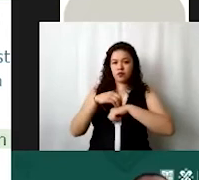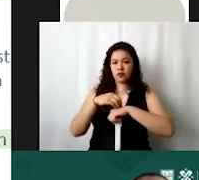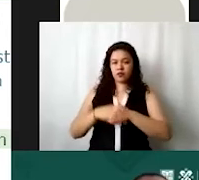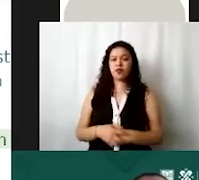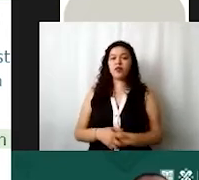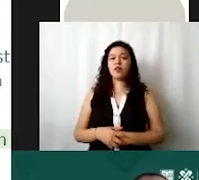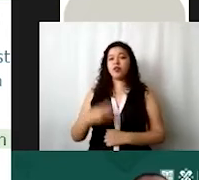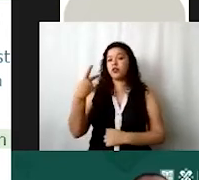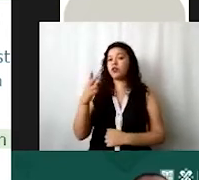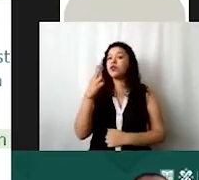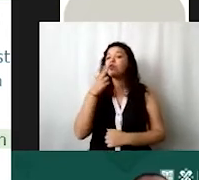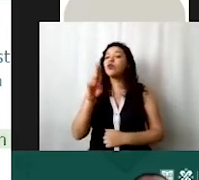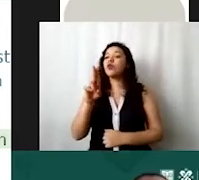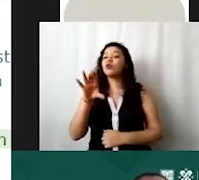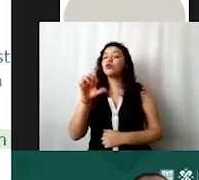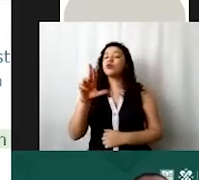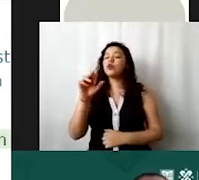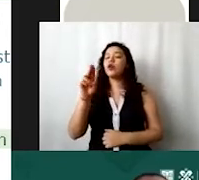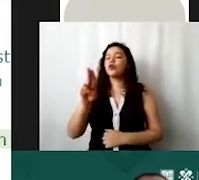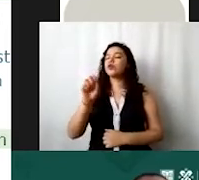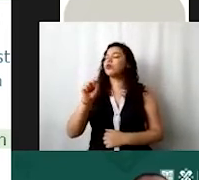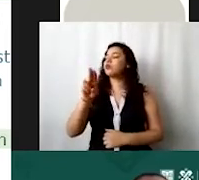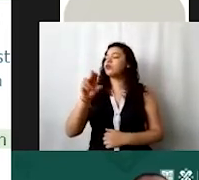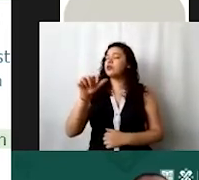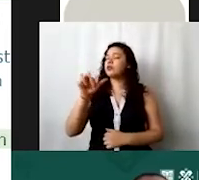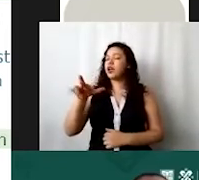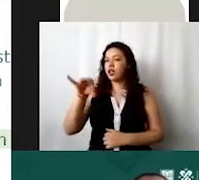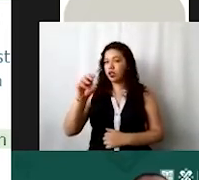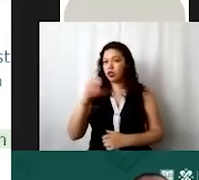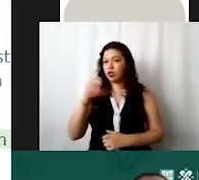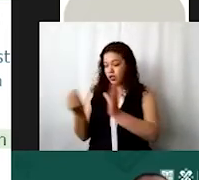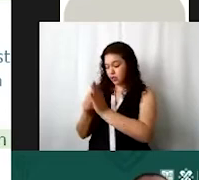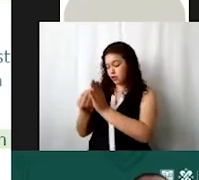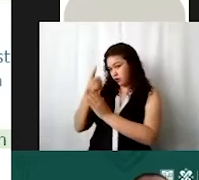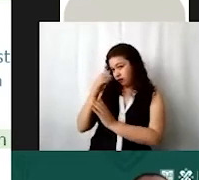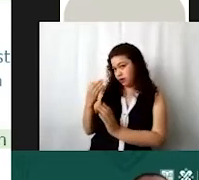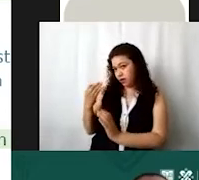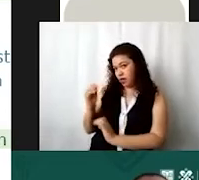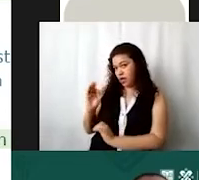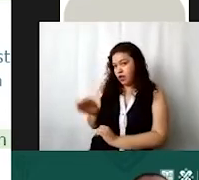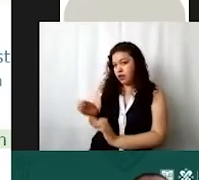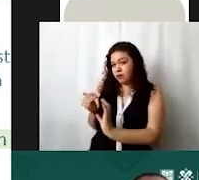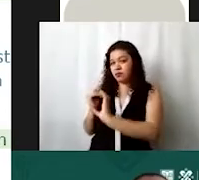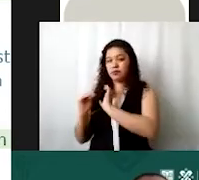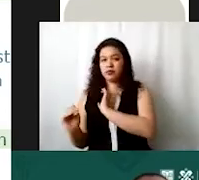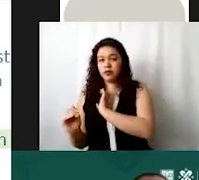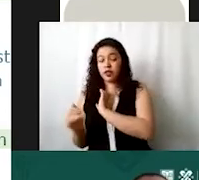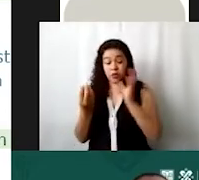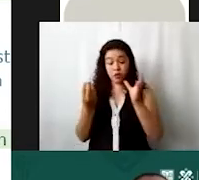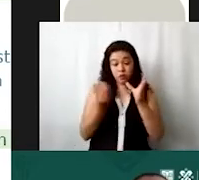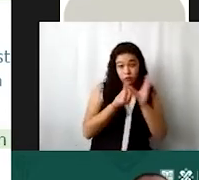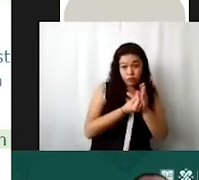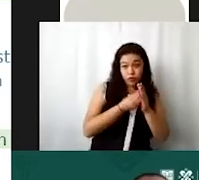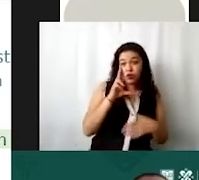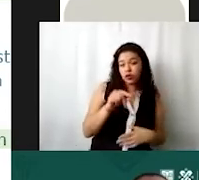a poner su usuario y la clave de autorización que no es lo mismo de la contraseña sino son puros números